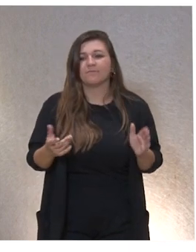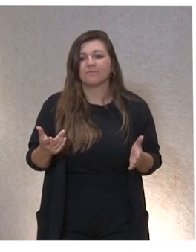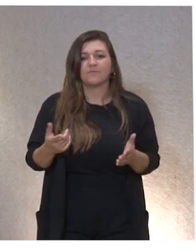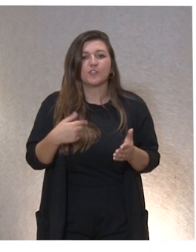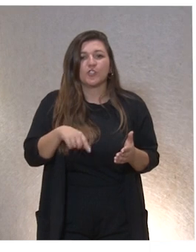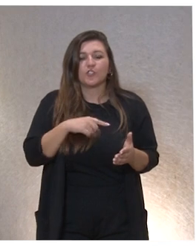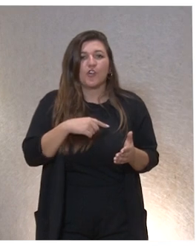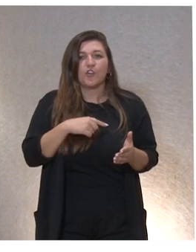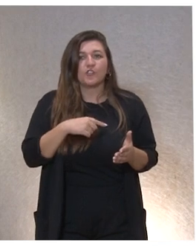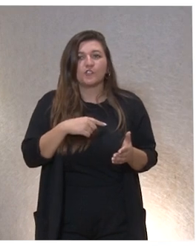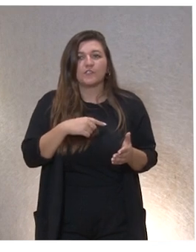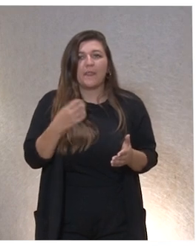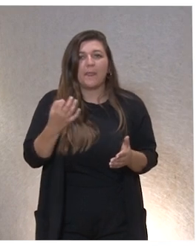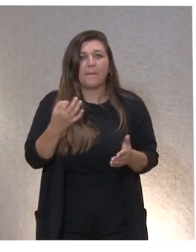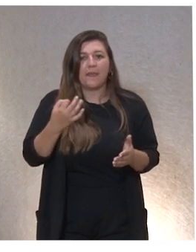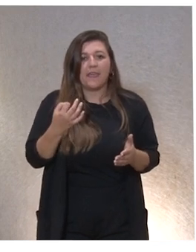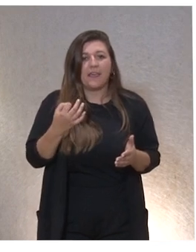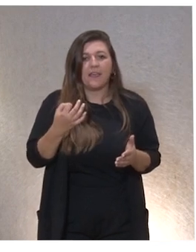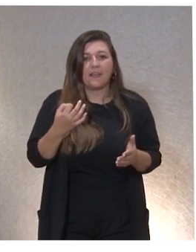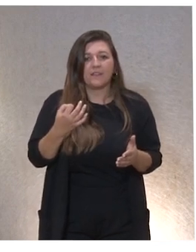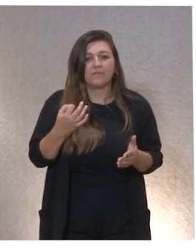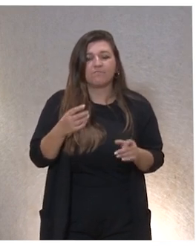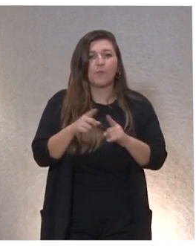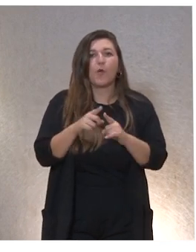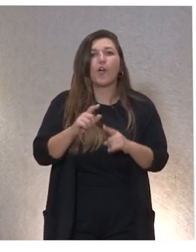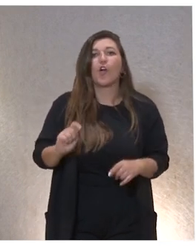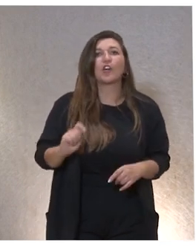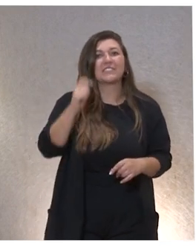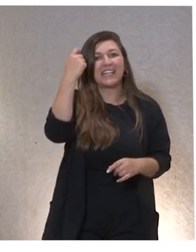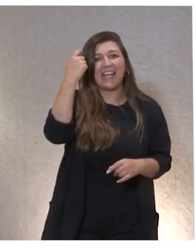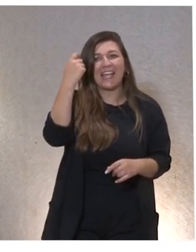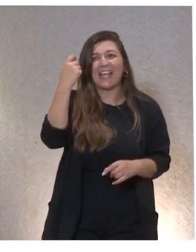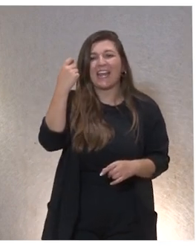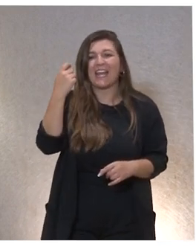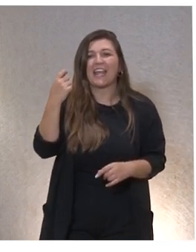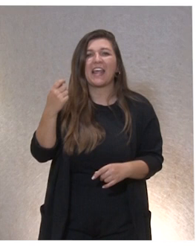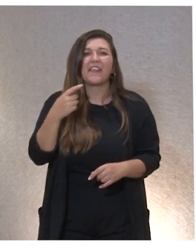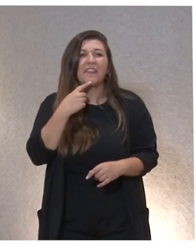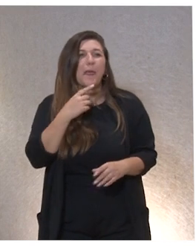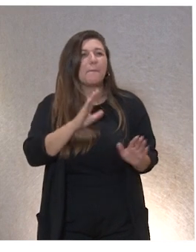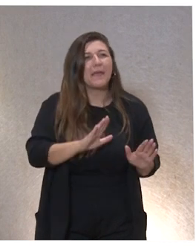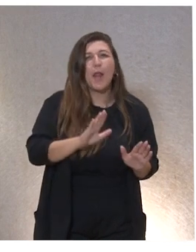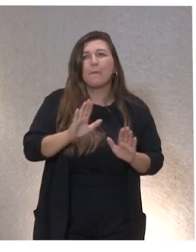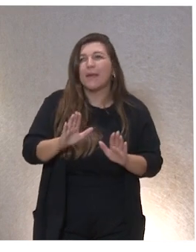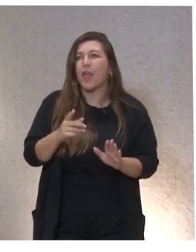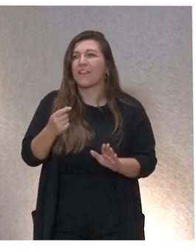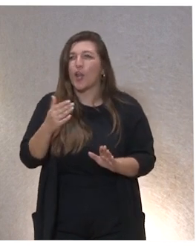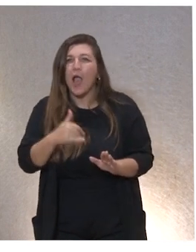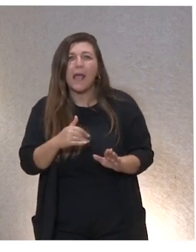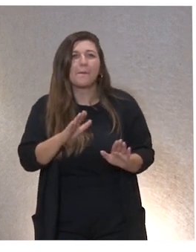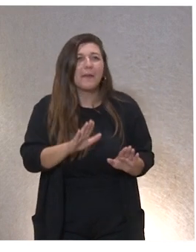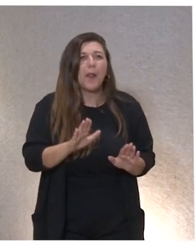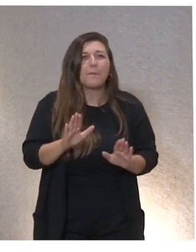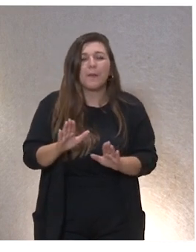por... Teníamos que conseguir dejar los peros, sí, pero, pero es que, y si no tenemos dinero, y sí, y sí.